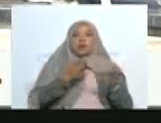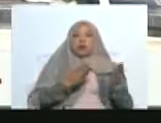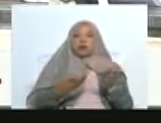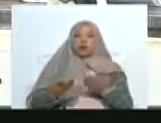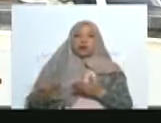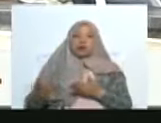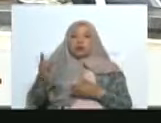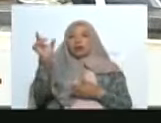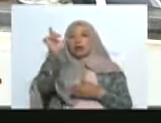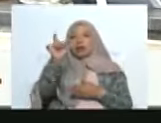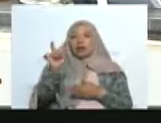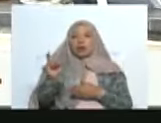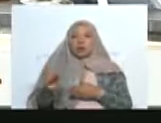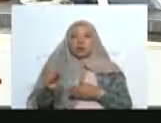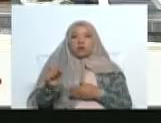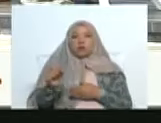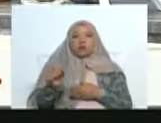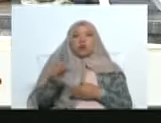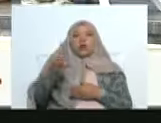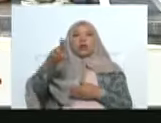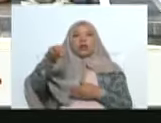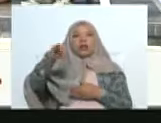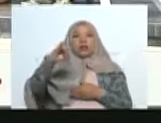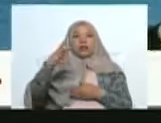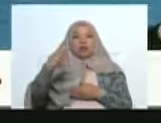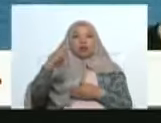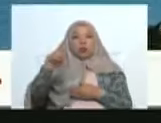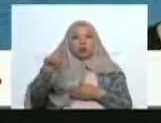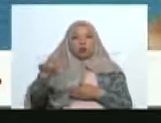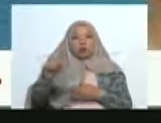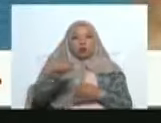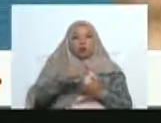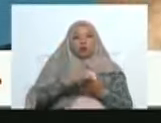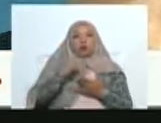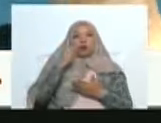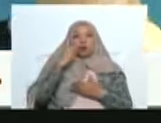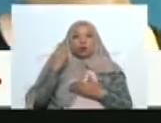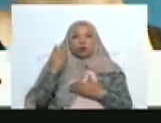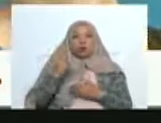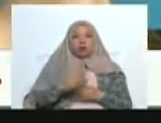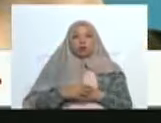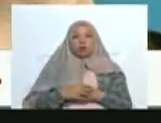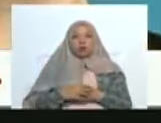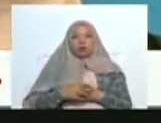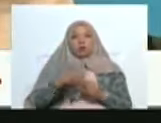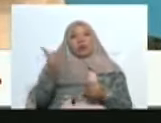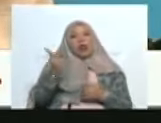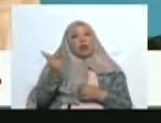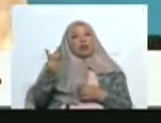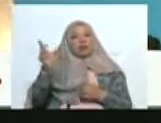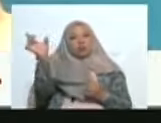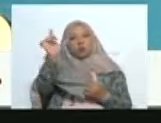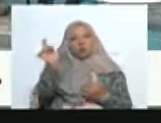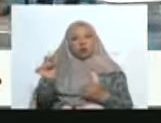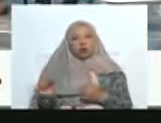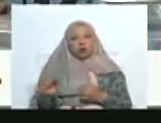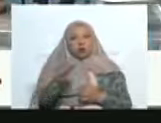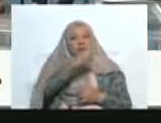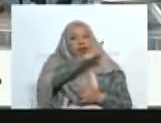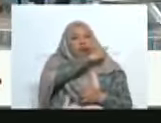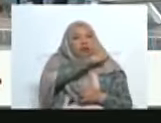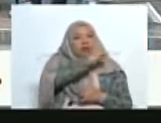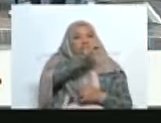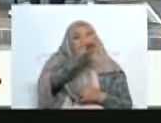Italia a Nicola Pianzola, actor y dramaturgo, también a Ana Dora Dorno de Italia, directora de teatro por supuesto,